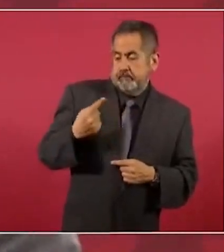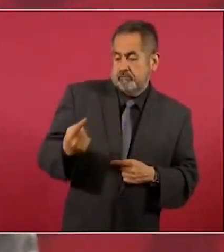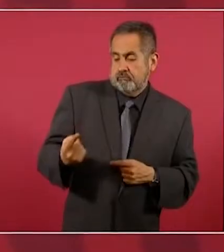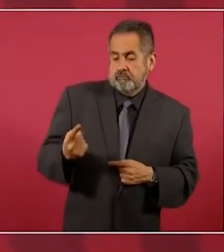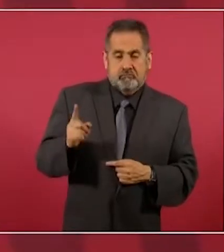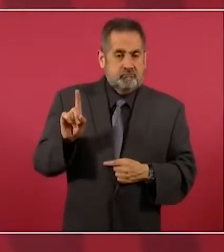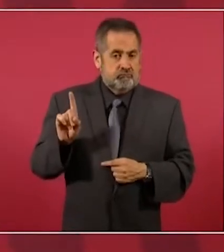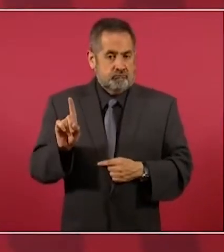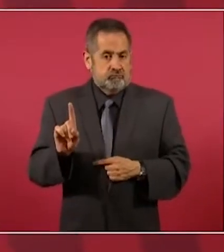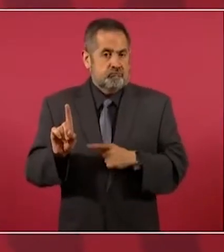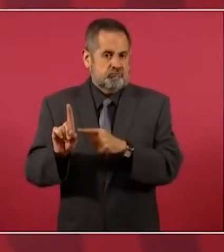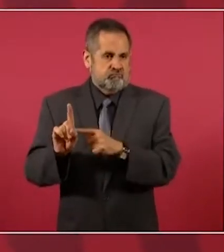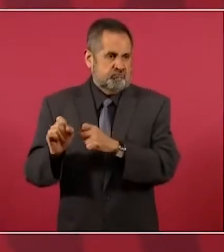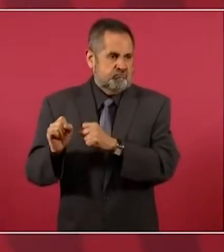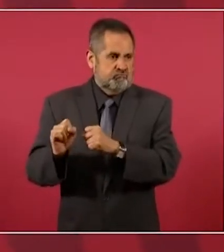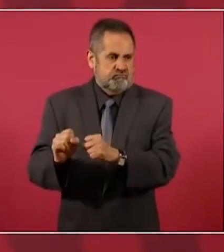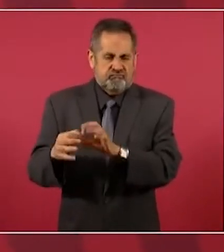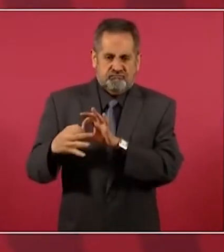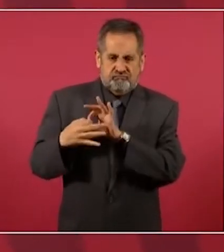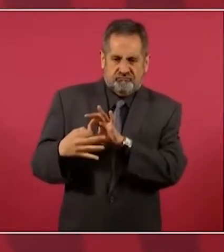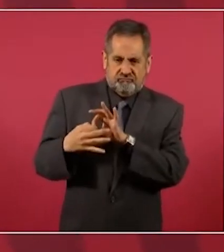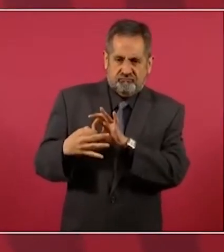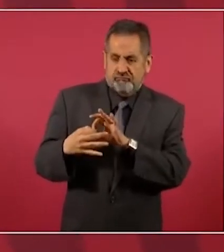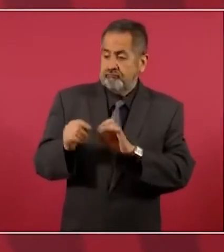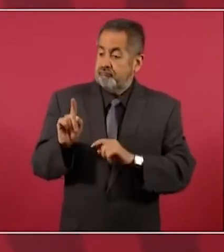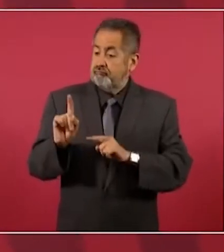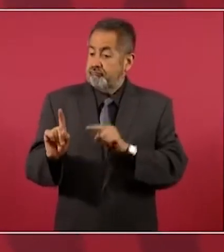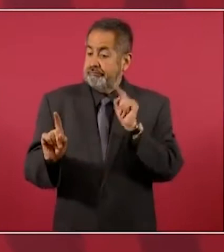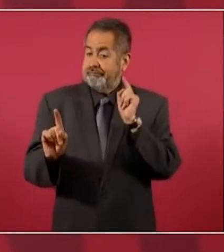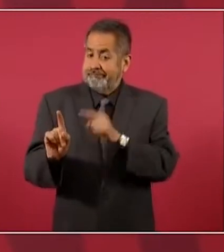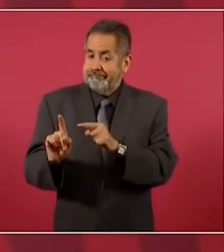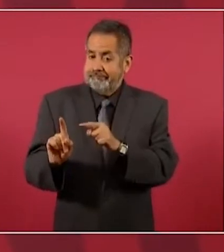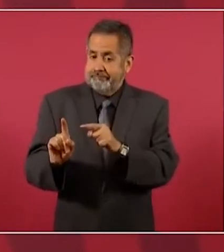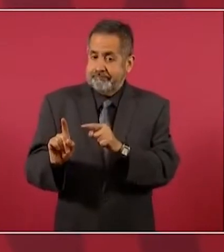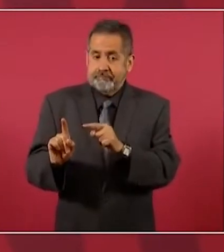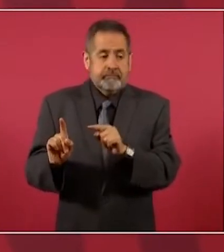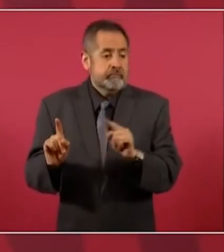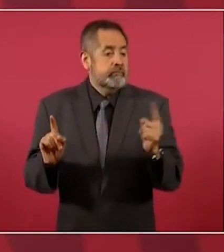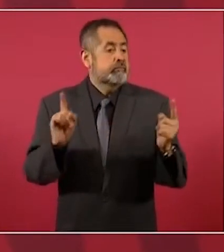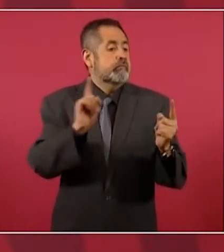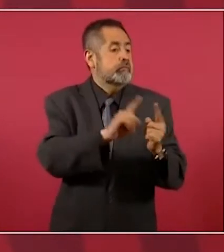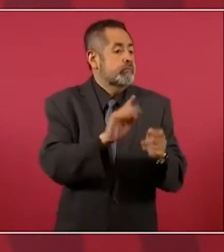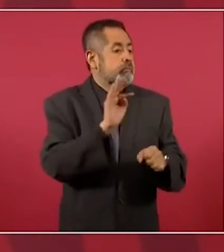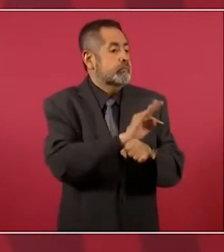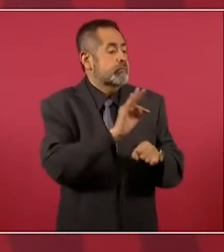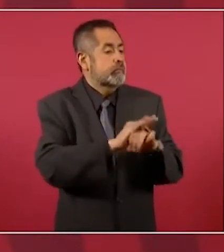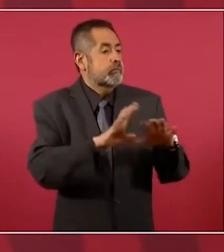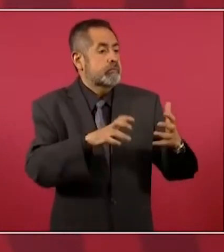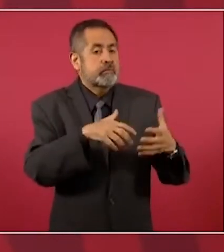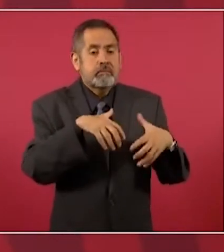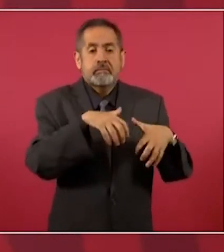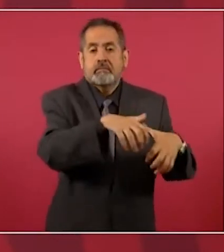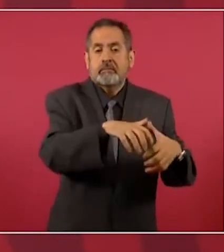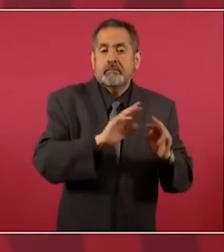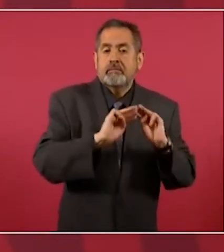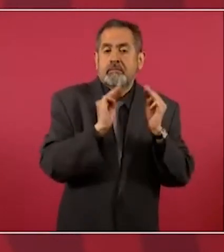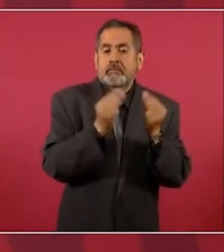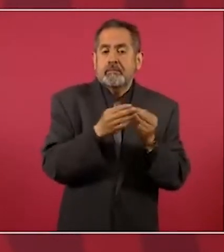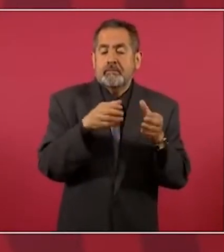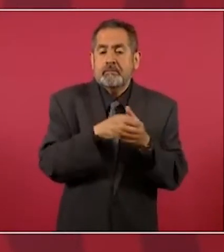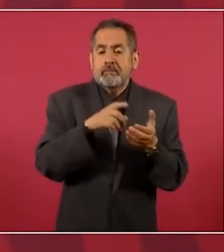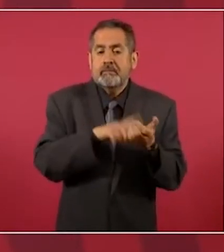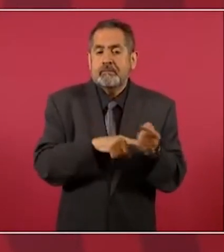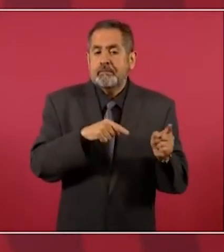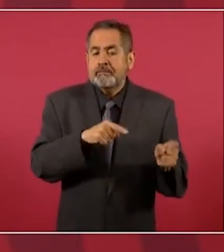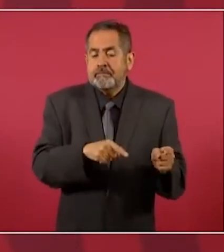era protector de